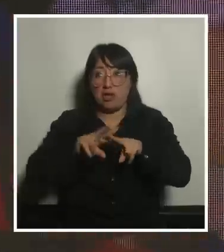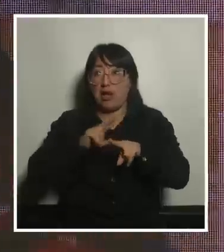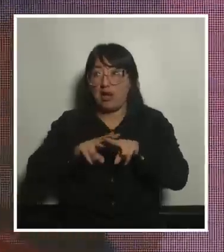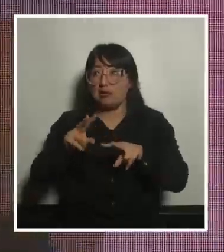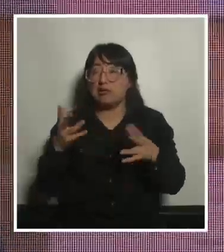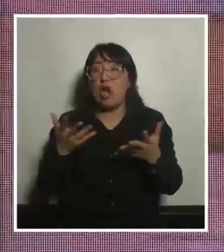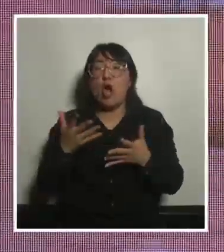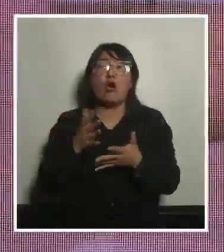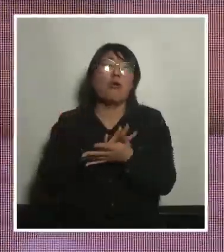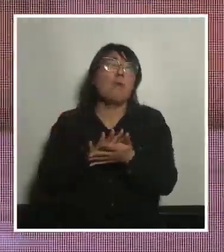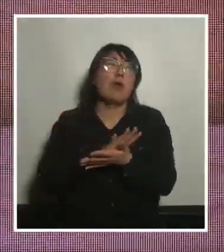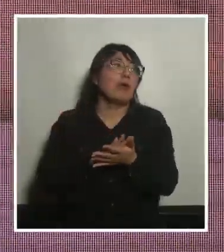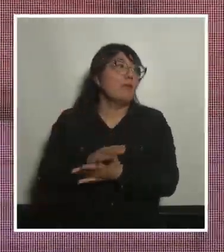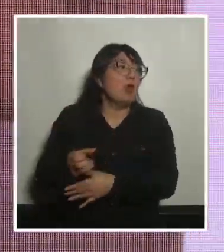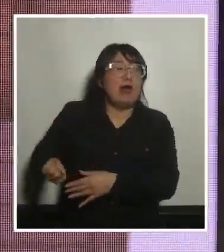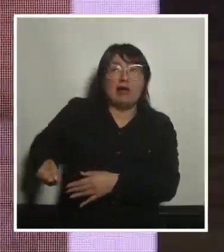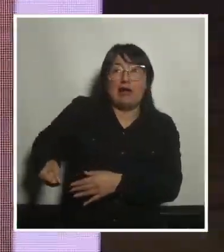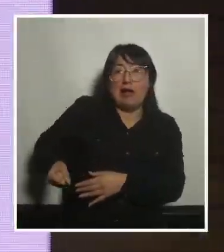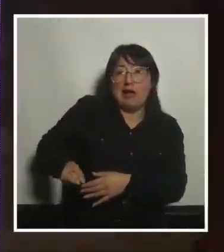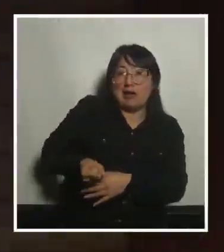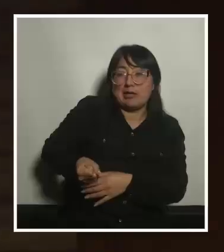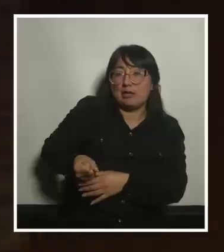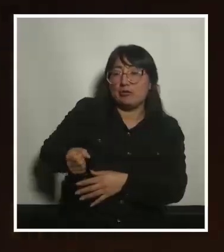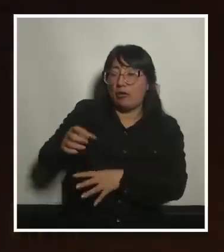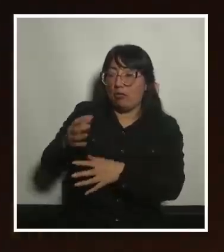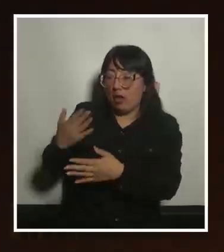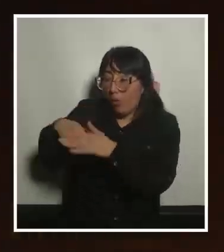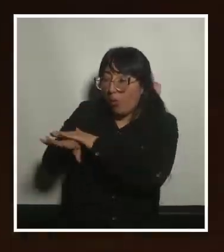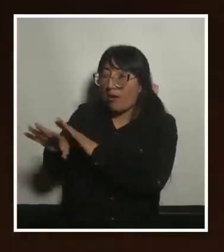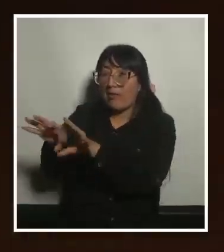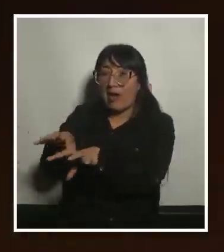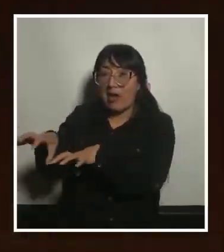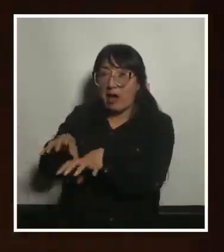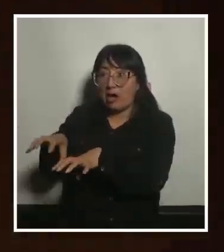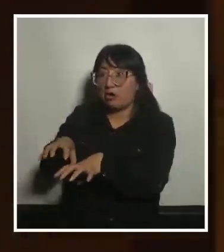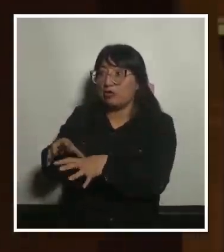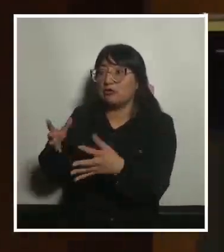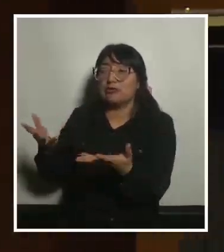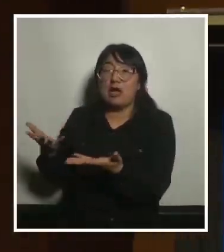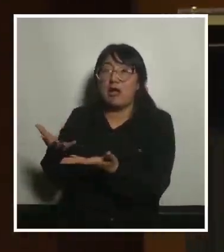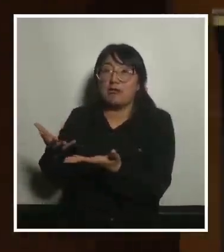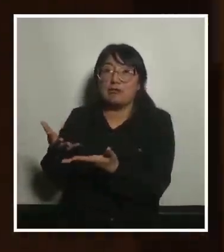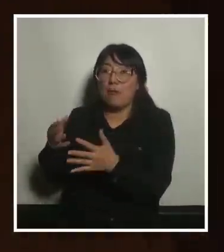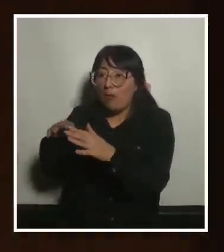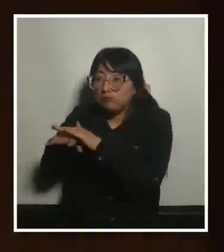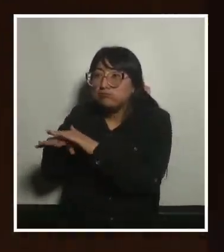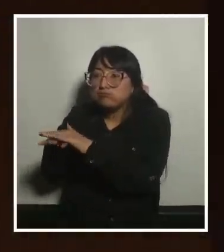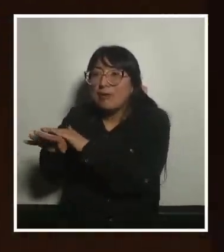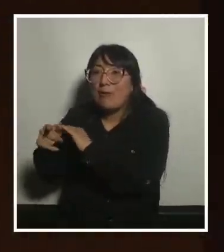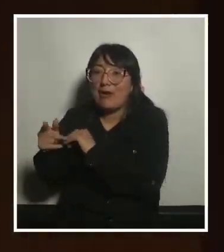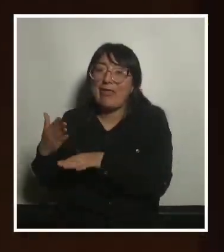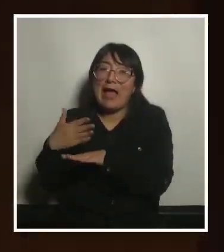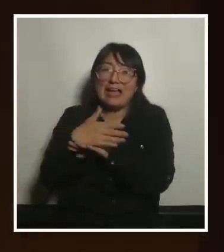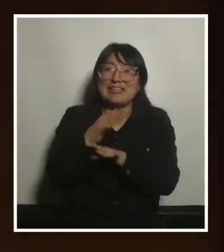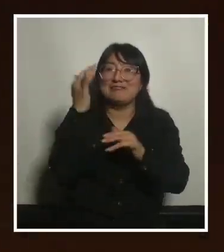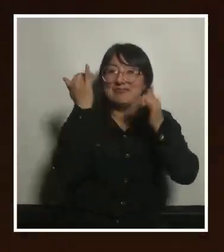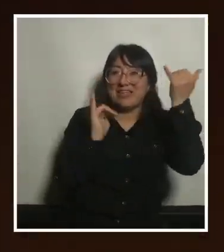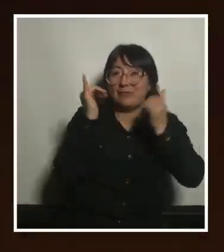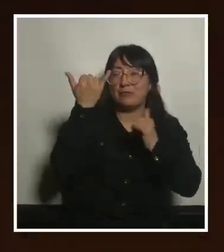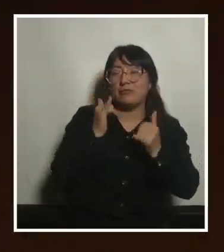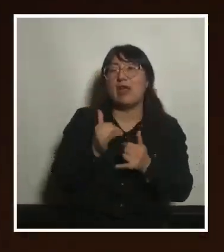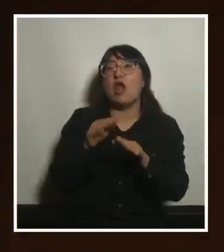como carritos para poder dejar en los equipamientos un sitio para poder como guardarlos o esto por ejemplo es en Buenos Aires